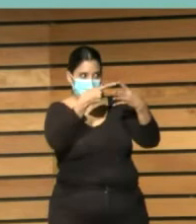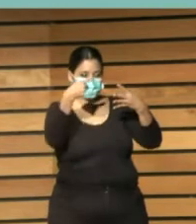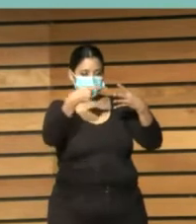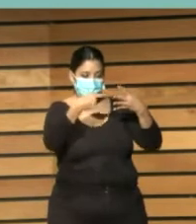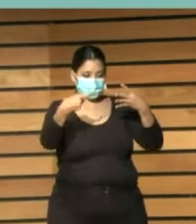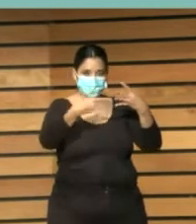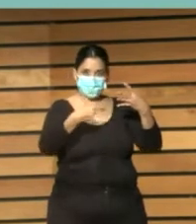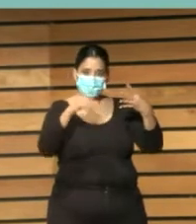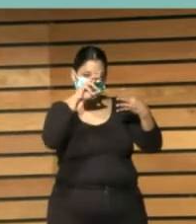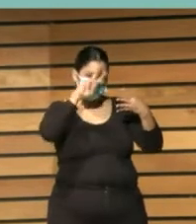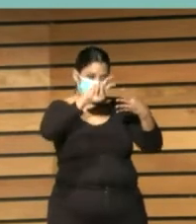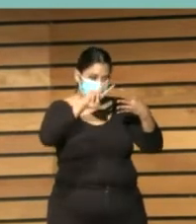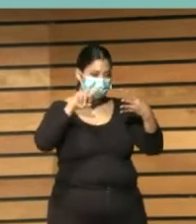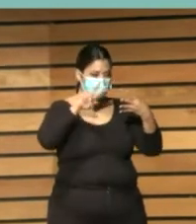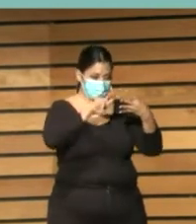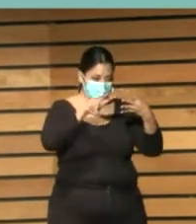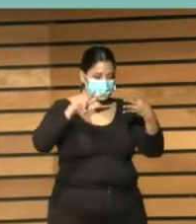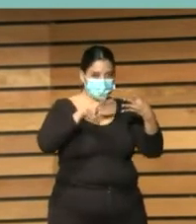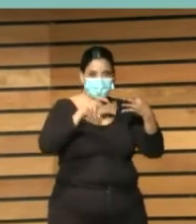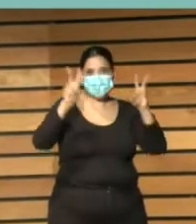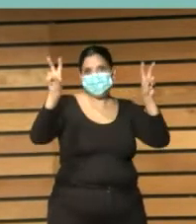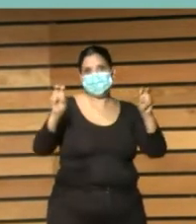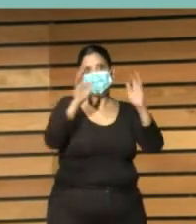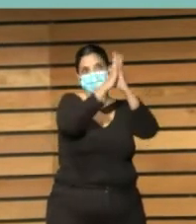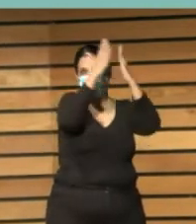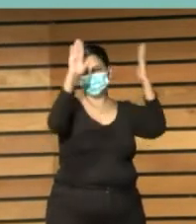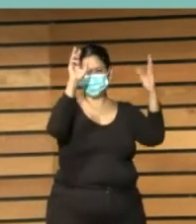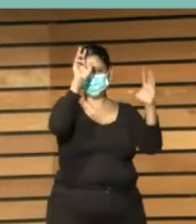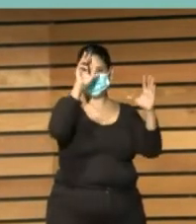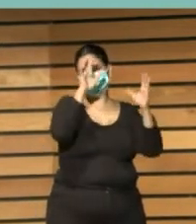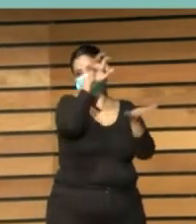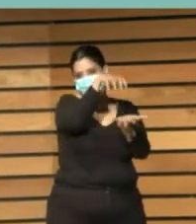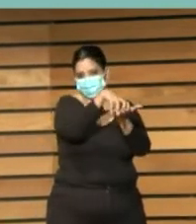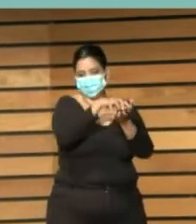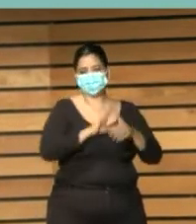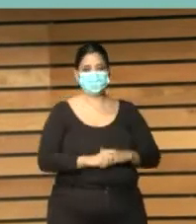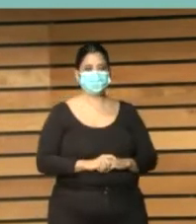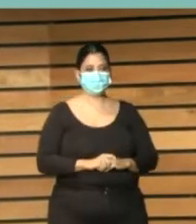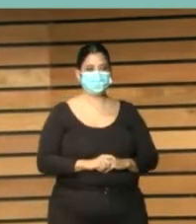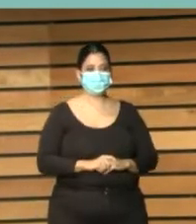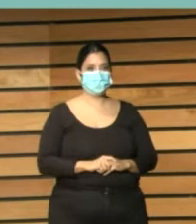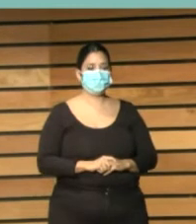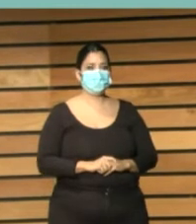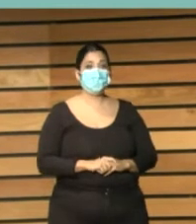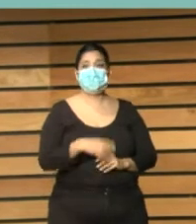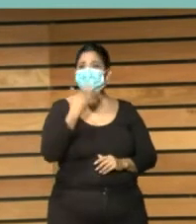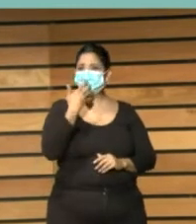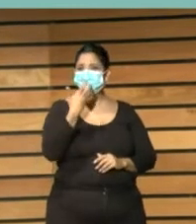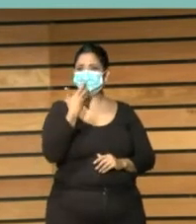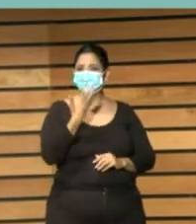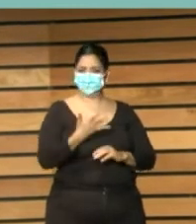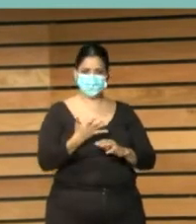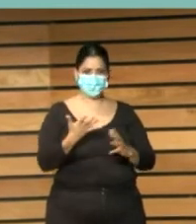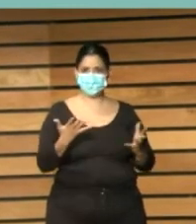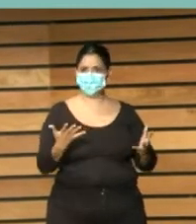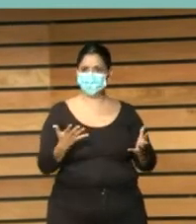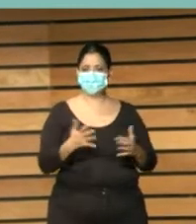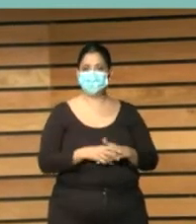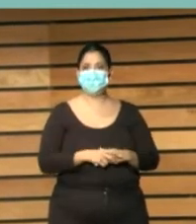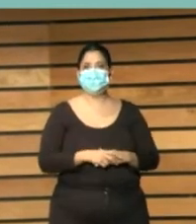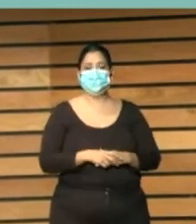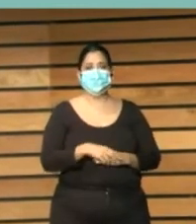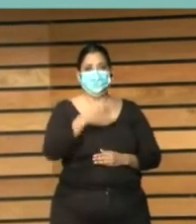una biblioteca yo creo que hay una imagen una idea que es falsa cuando se habla de ello y que yo creo que